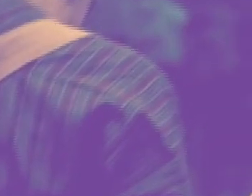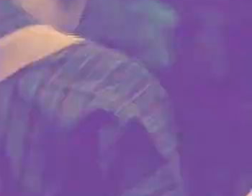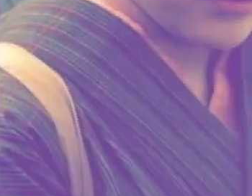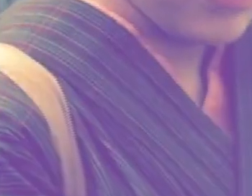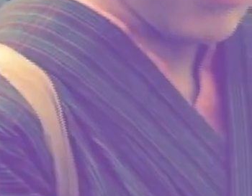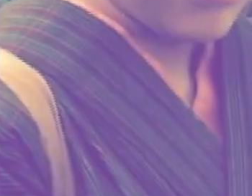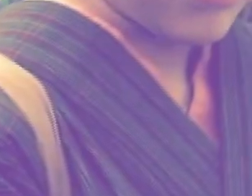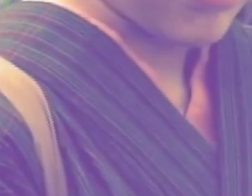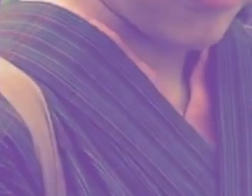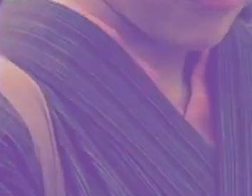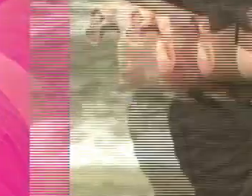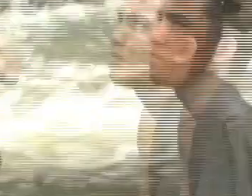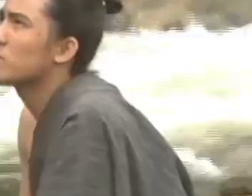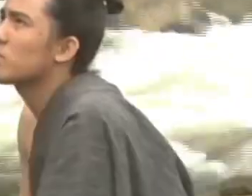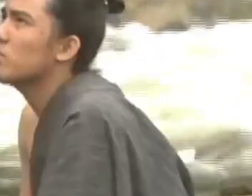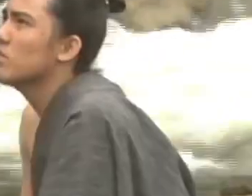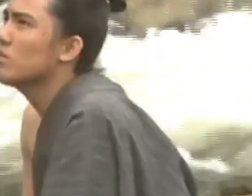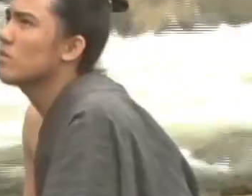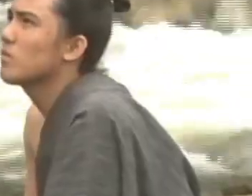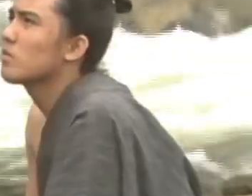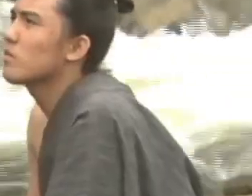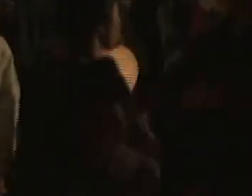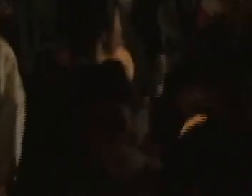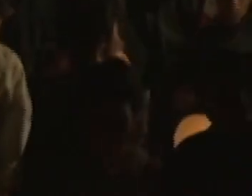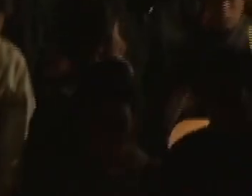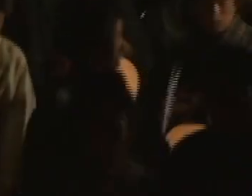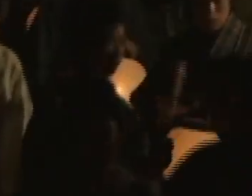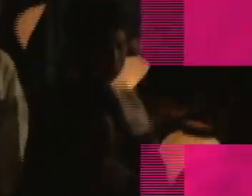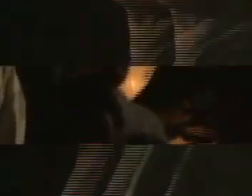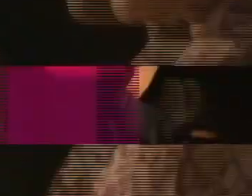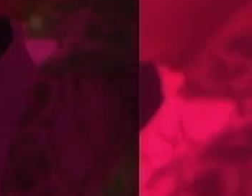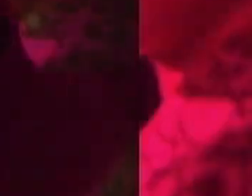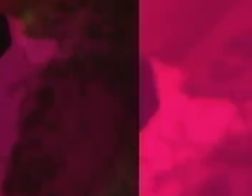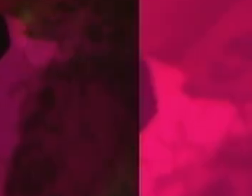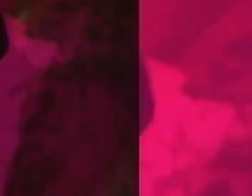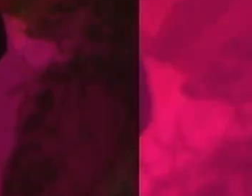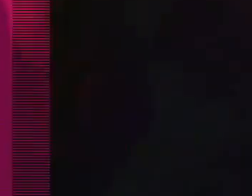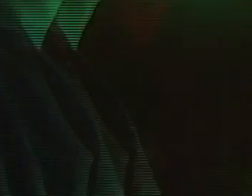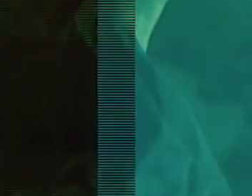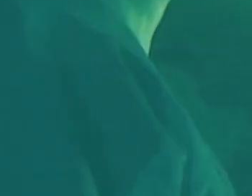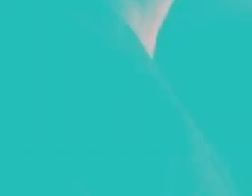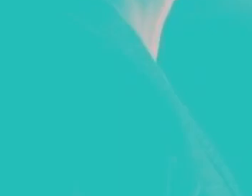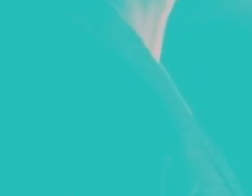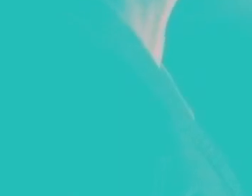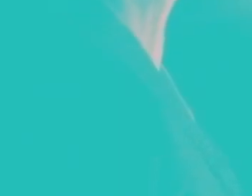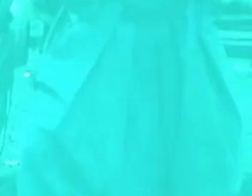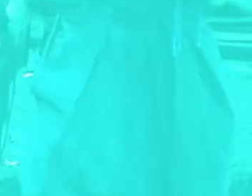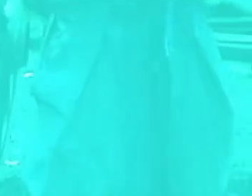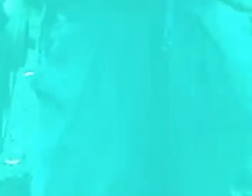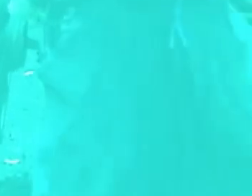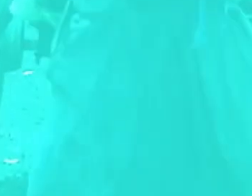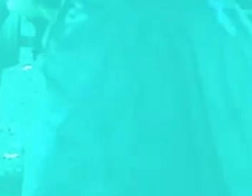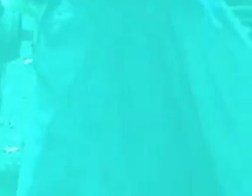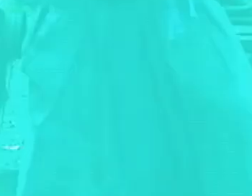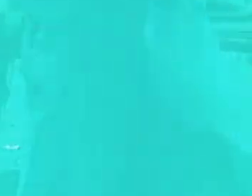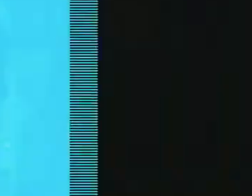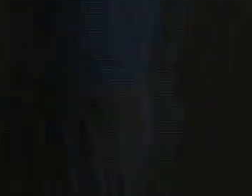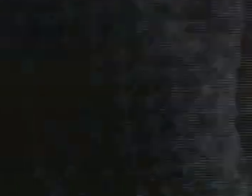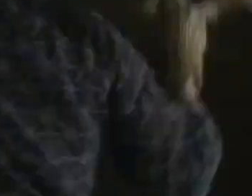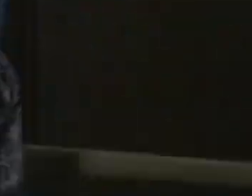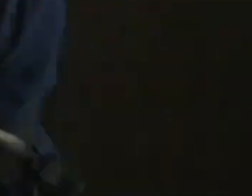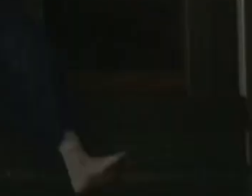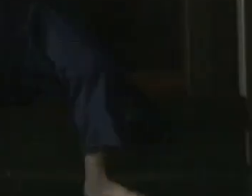Una pareja quienes desde niños forman una gran amistad en el Japón antiguo. Pero el destino les